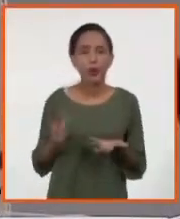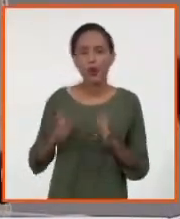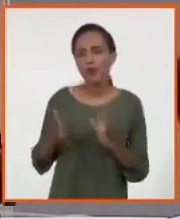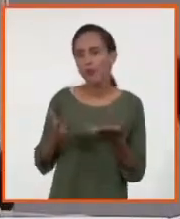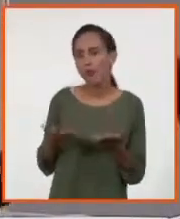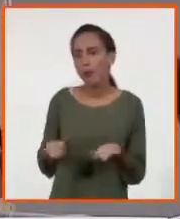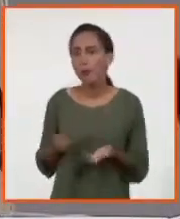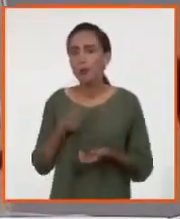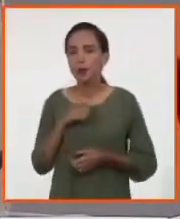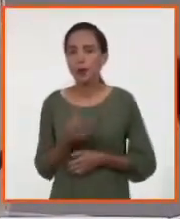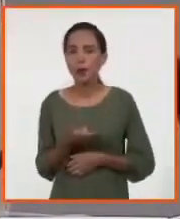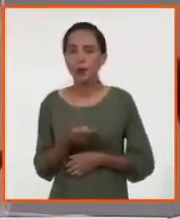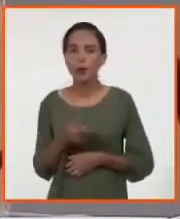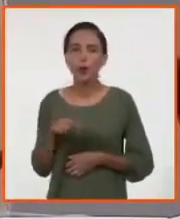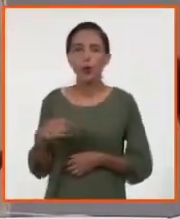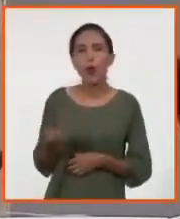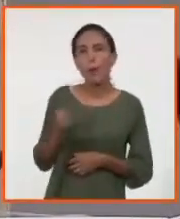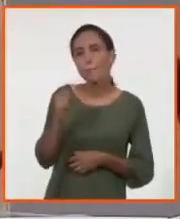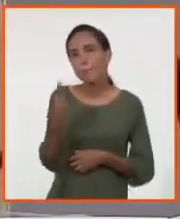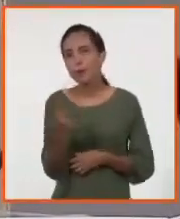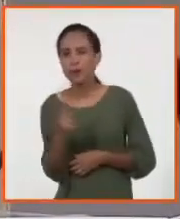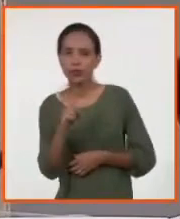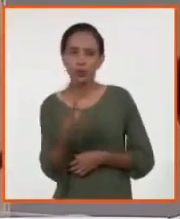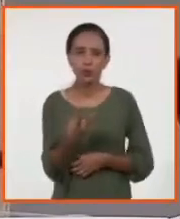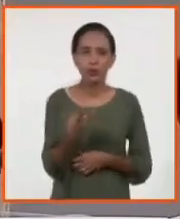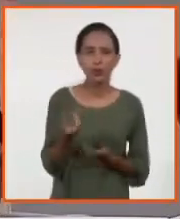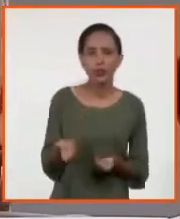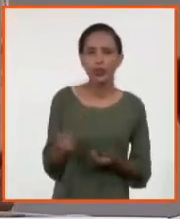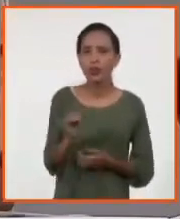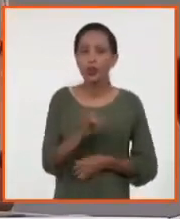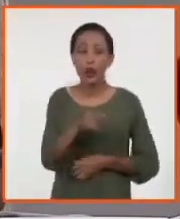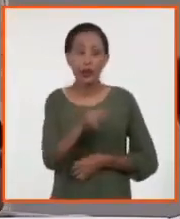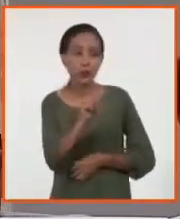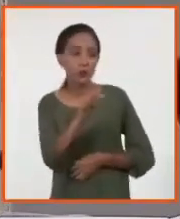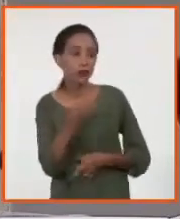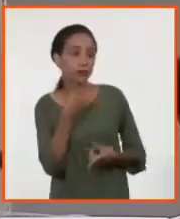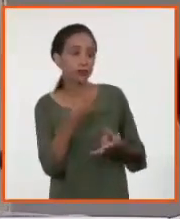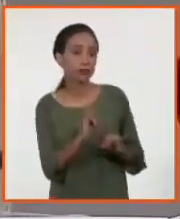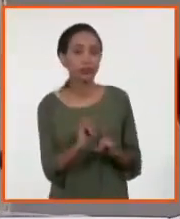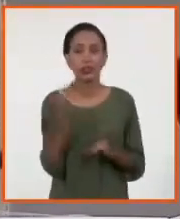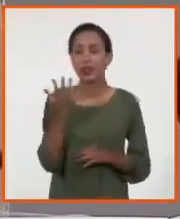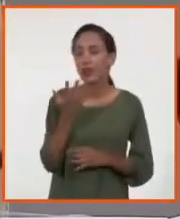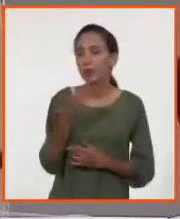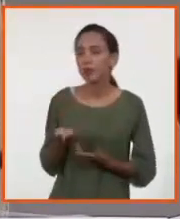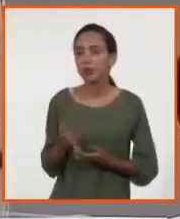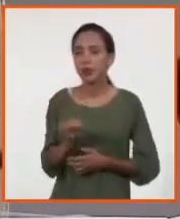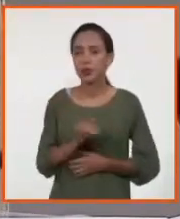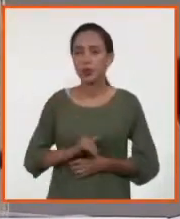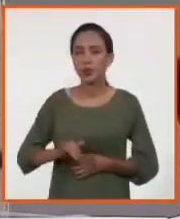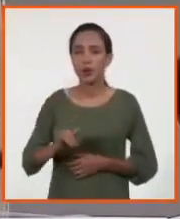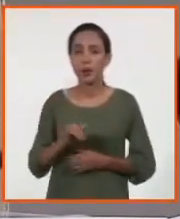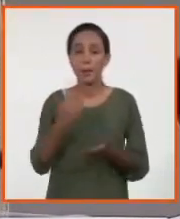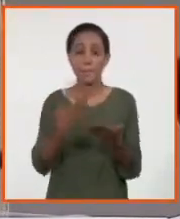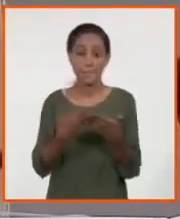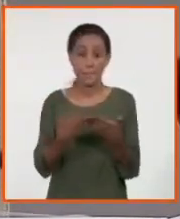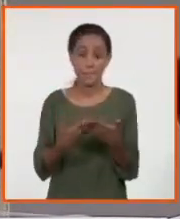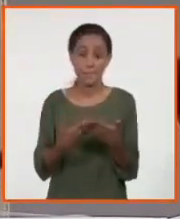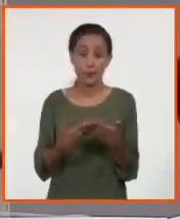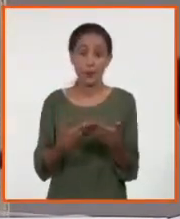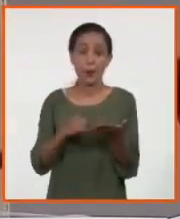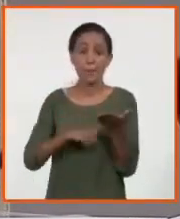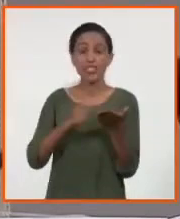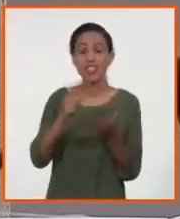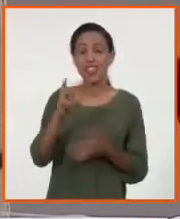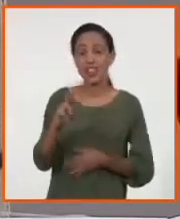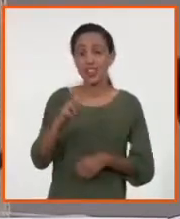viene, bueno, entró primero este, entró este después. ¿Qué tiene? Es un fallecido. ¿Quién lo está matando? Y entonces está el PCR en tiempo real, que te